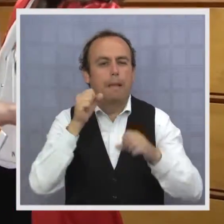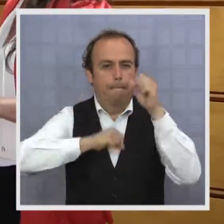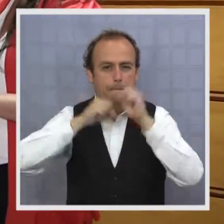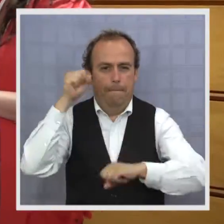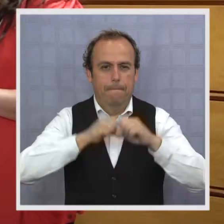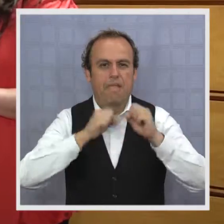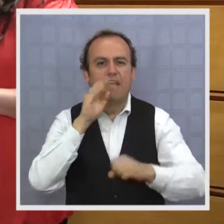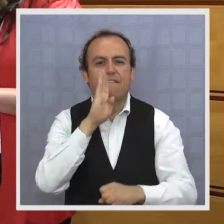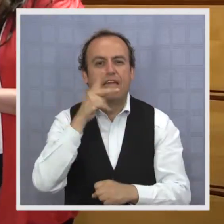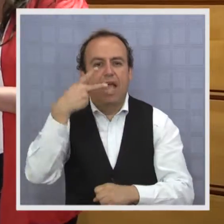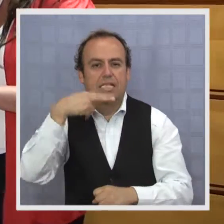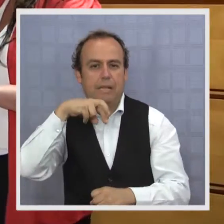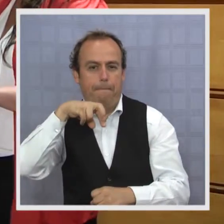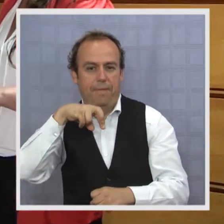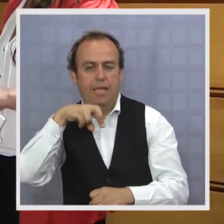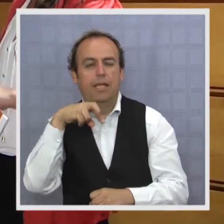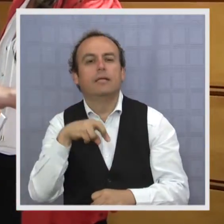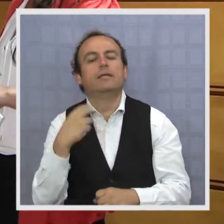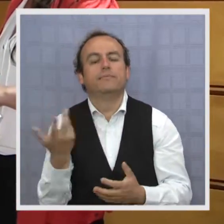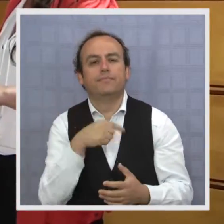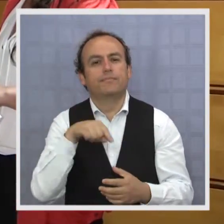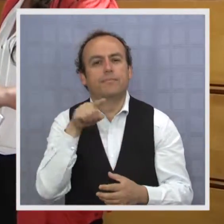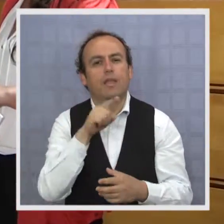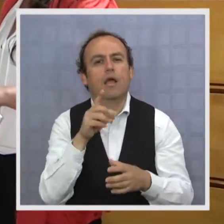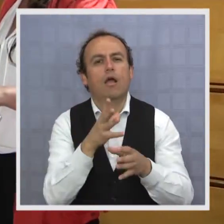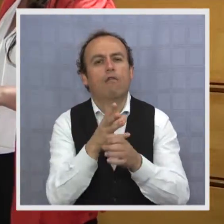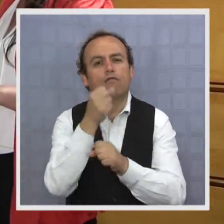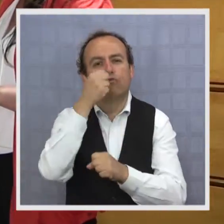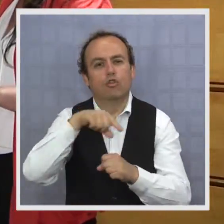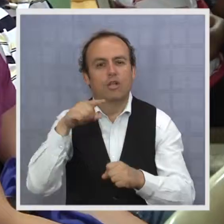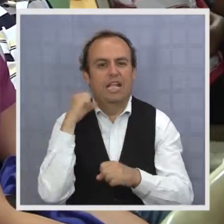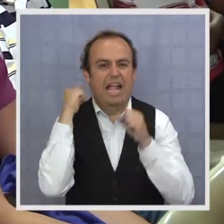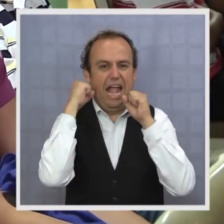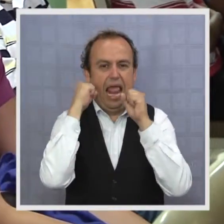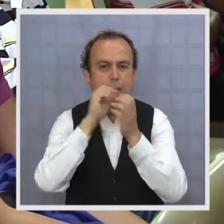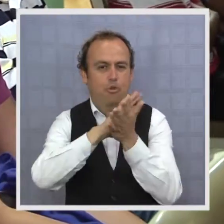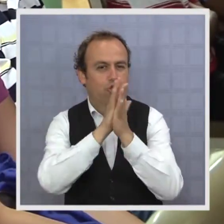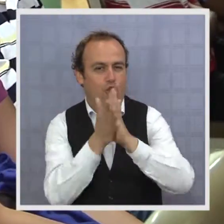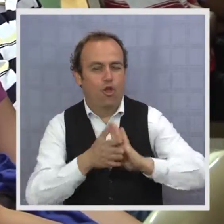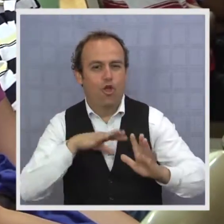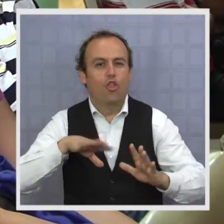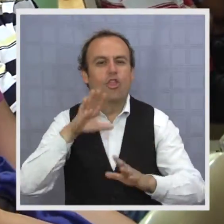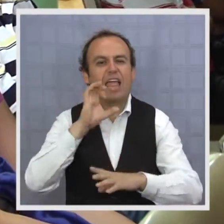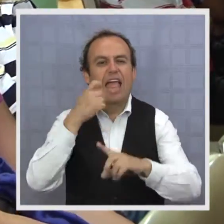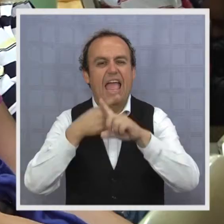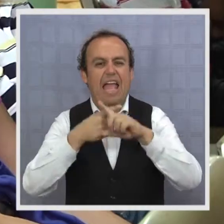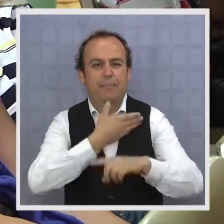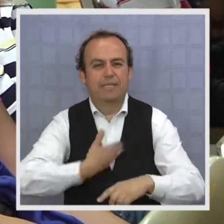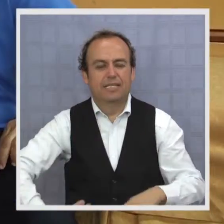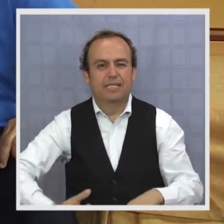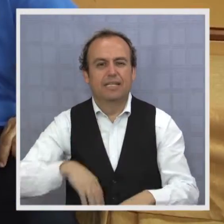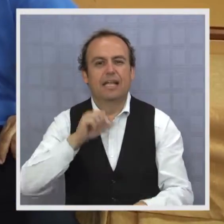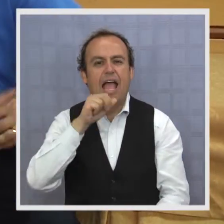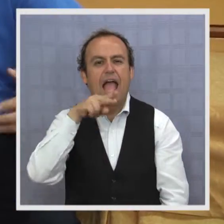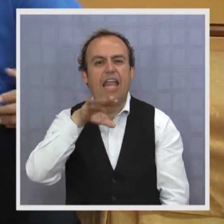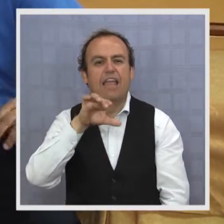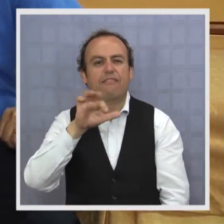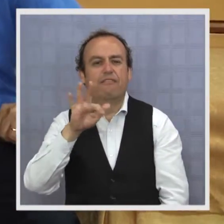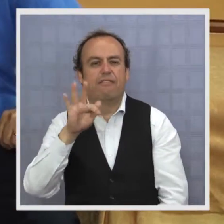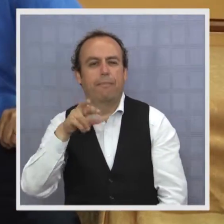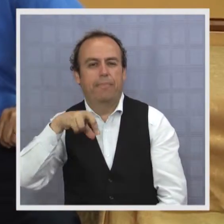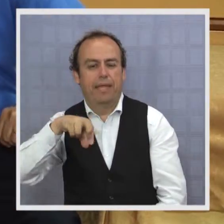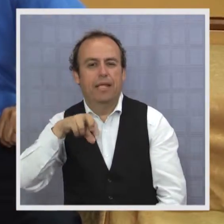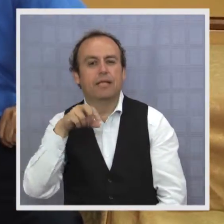minera BHP Billiton Pampa Norte y la fundación Ganamos Todos, que dirige el expresidente de la ANFP,